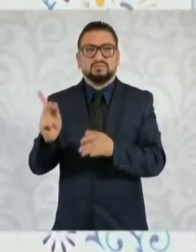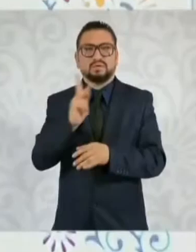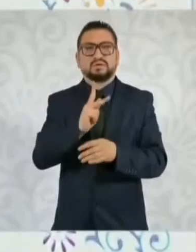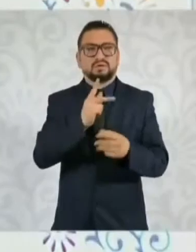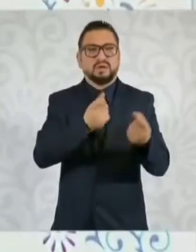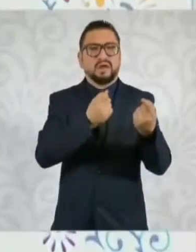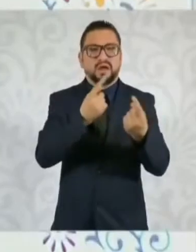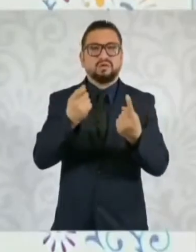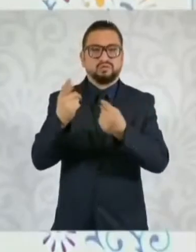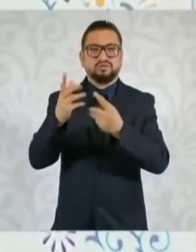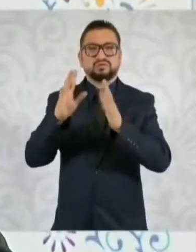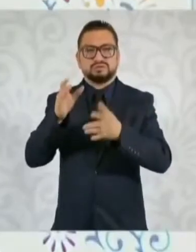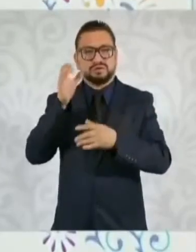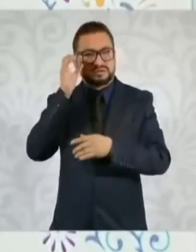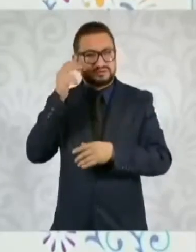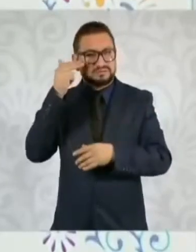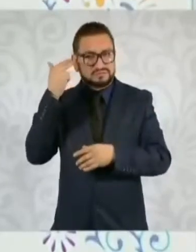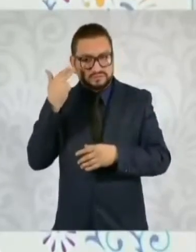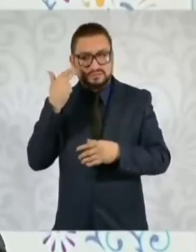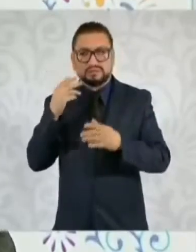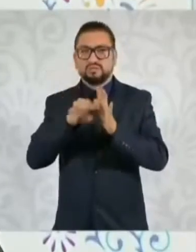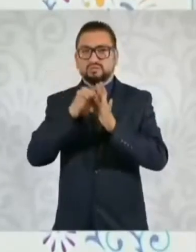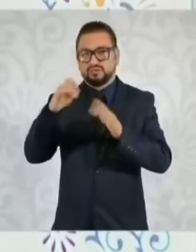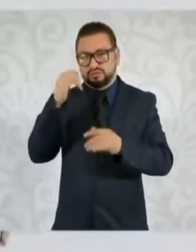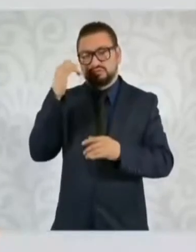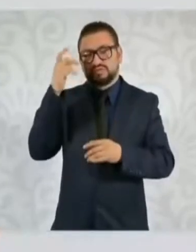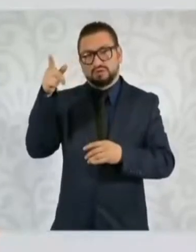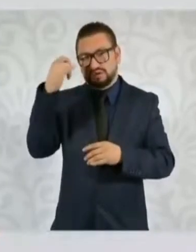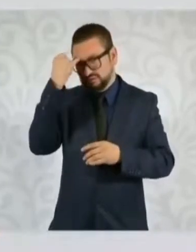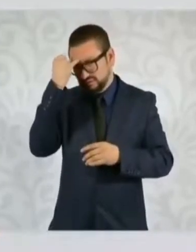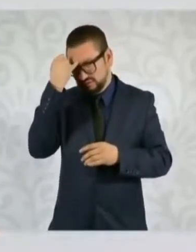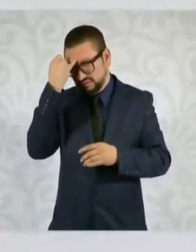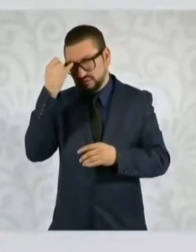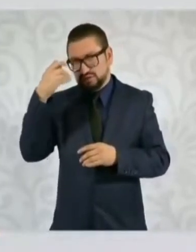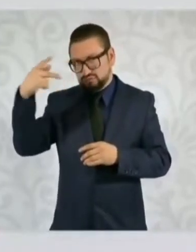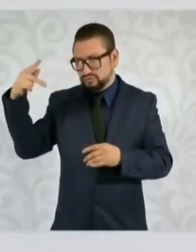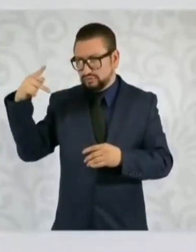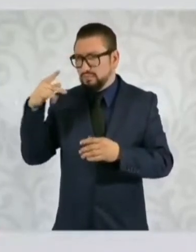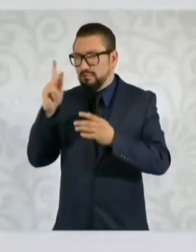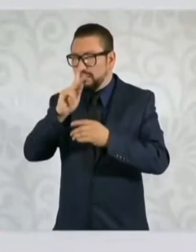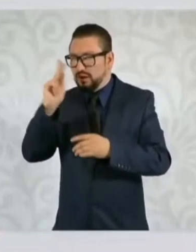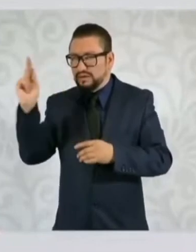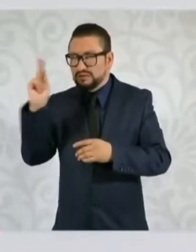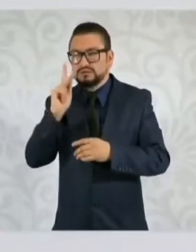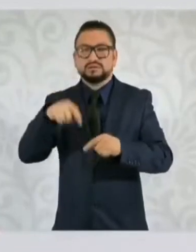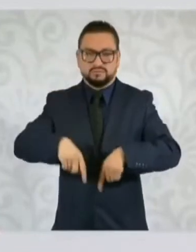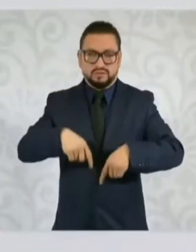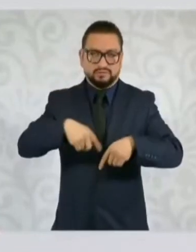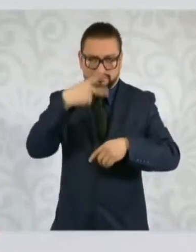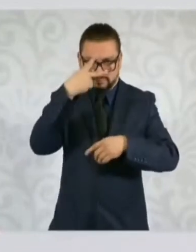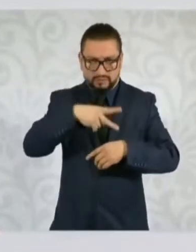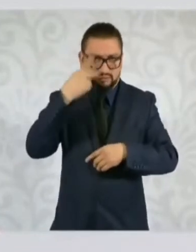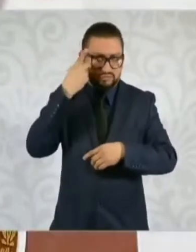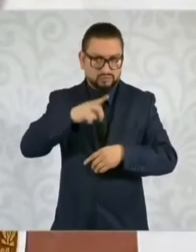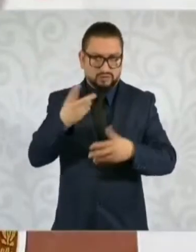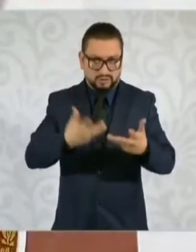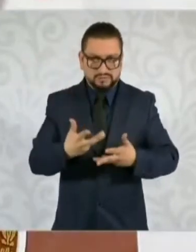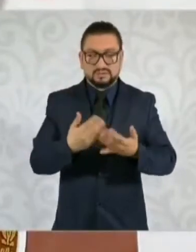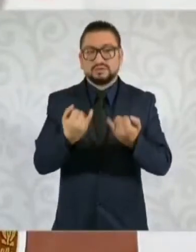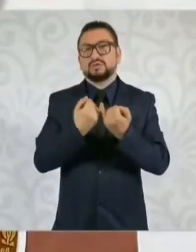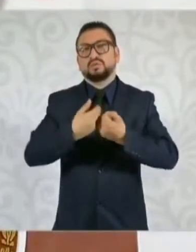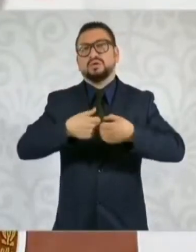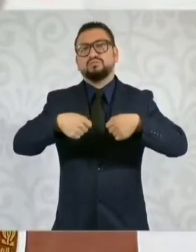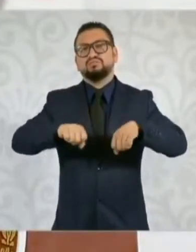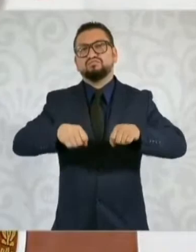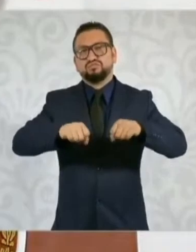que se desarrollaron, por ejemplo, en China o en la India, pero con desarrollo propio. Que sea también una alternativa a la motocicleta, porque la